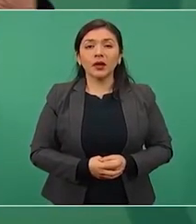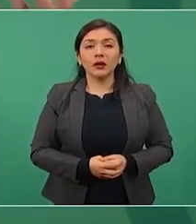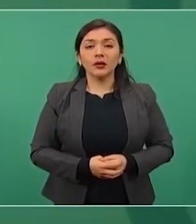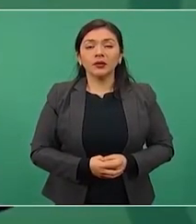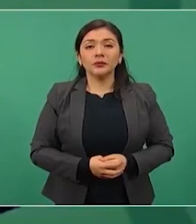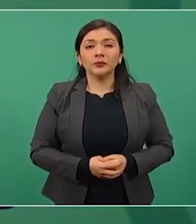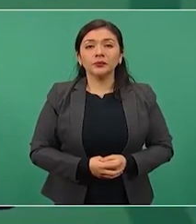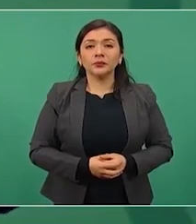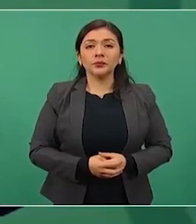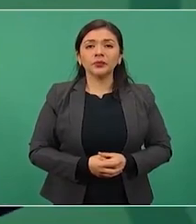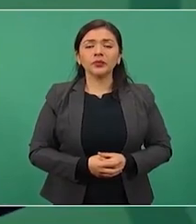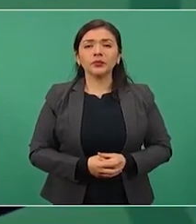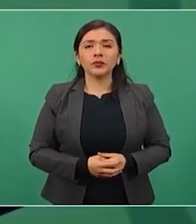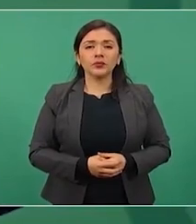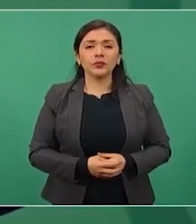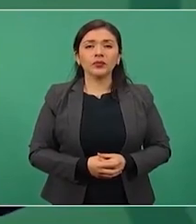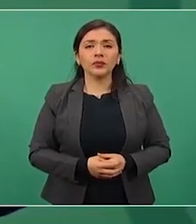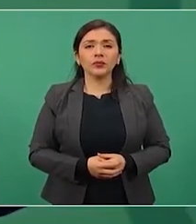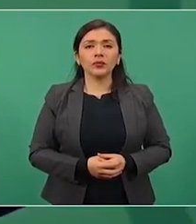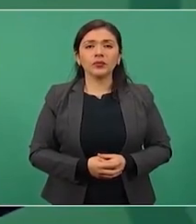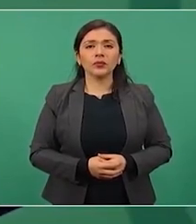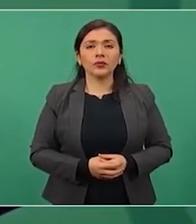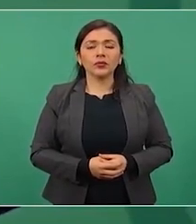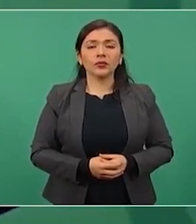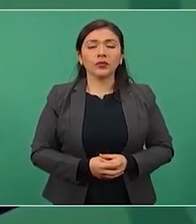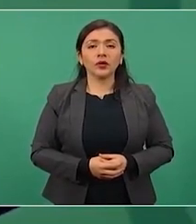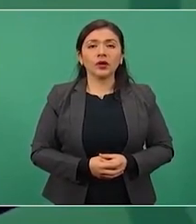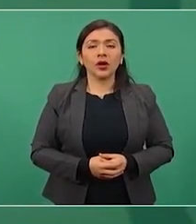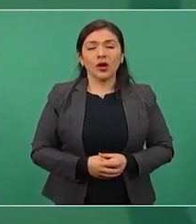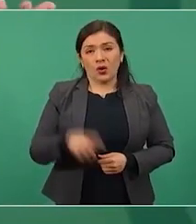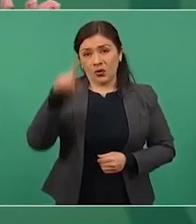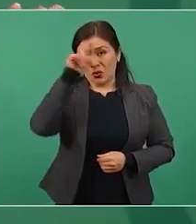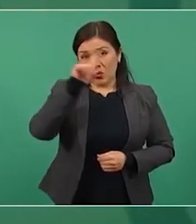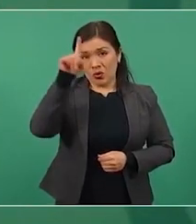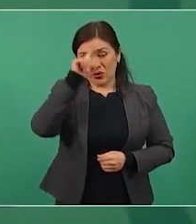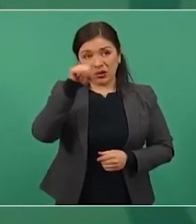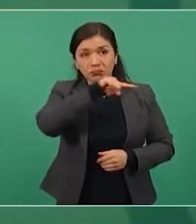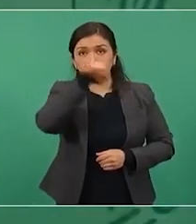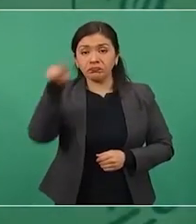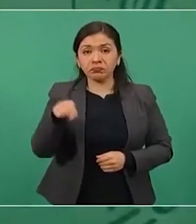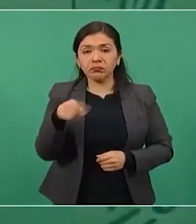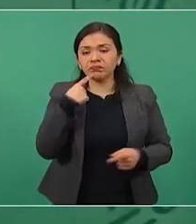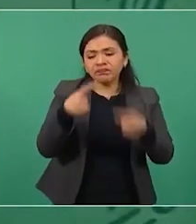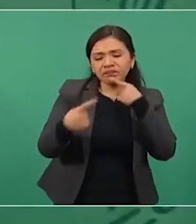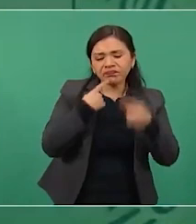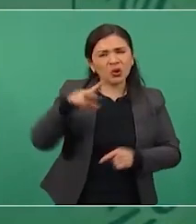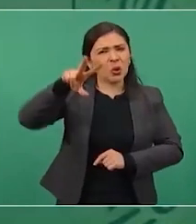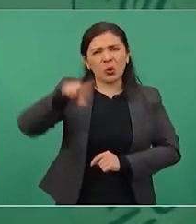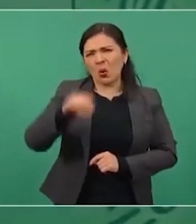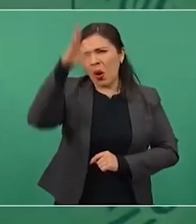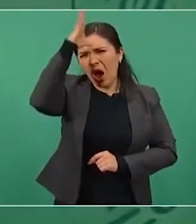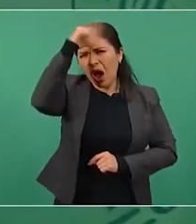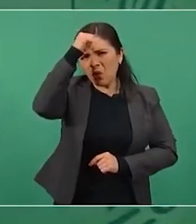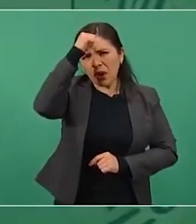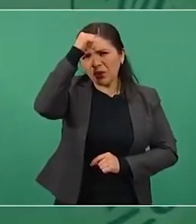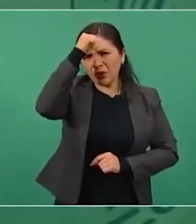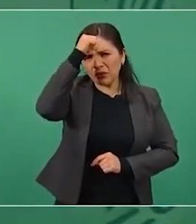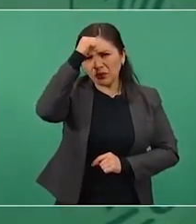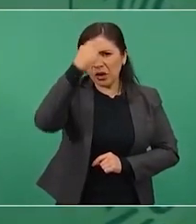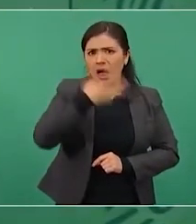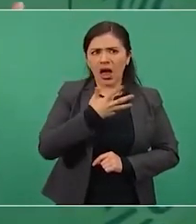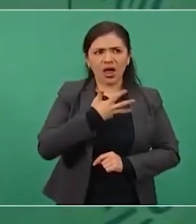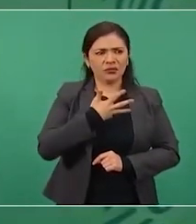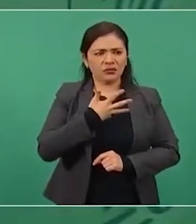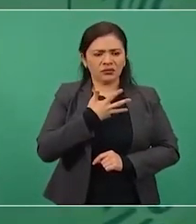aprobó en el Consejo, por unanimidad, sino fueron seis